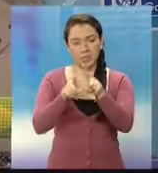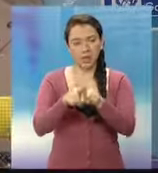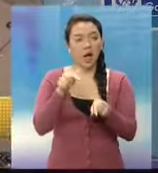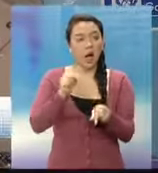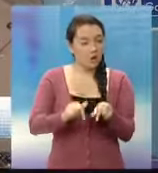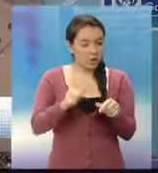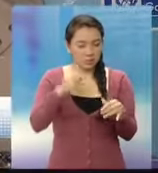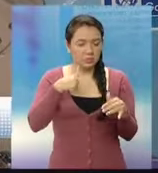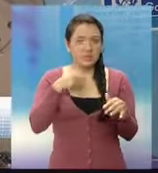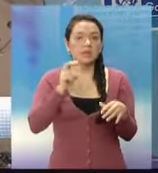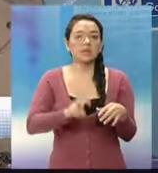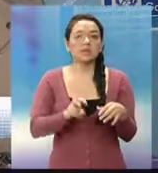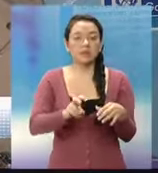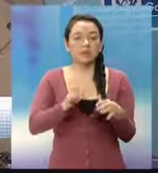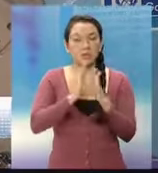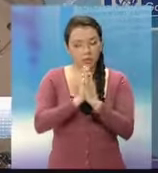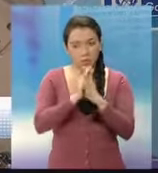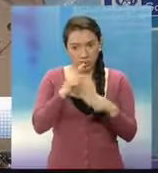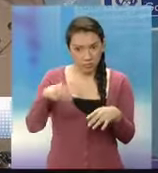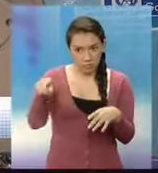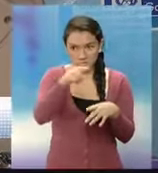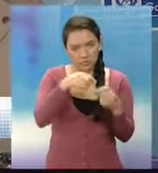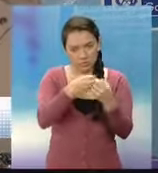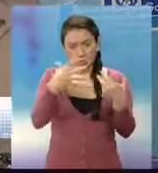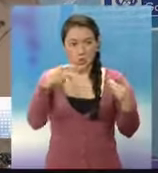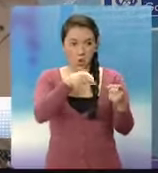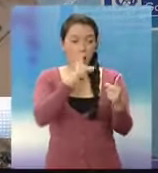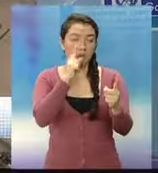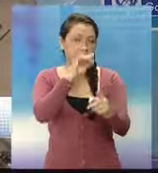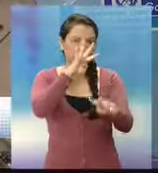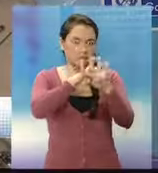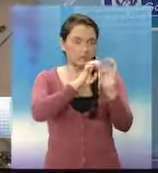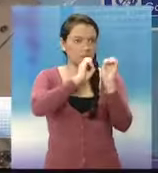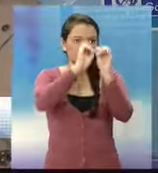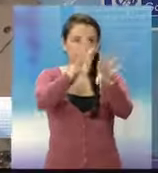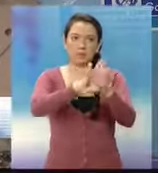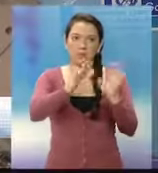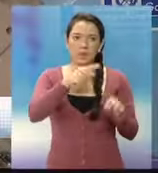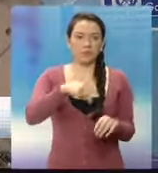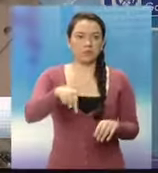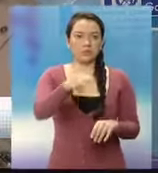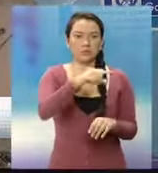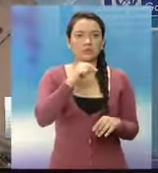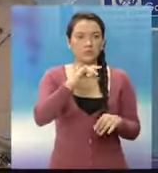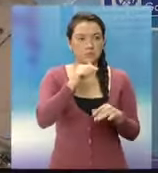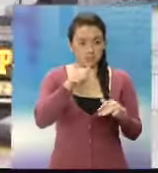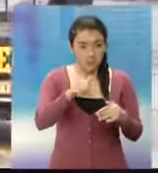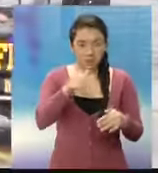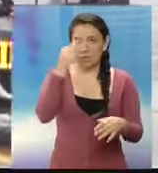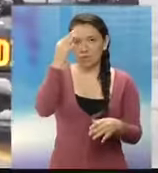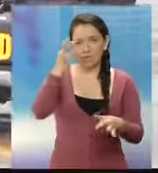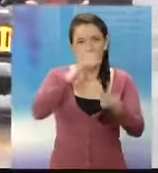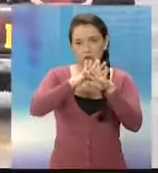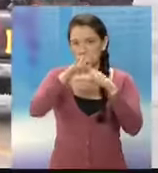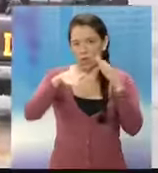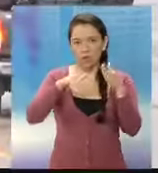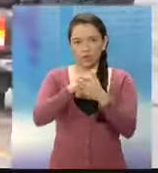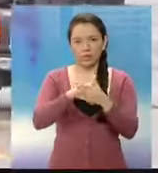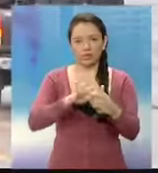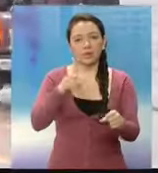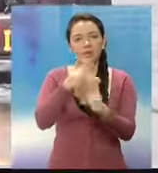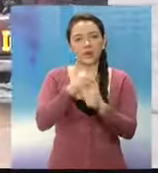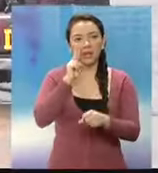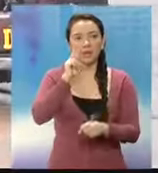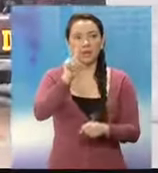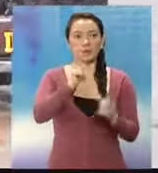cuestión, primero Dios, de horas o de días para que lo tengamos en mano. Por una Guatemala en Paz,